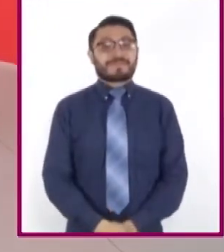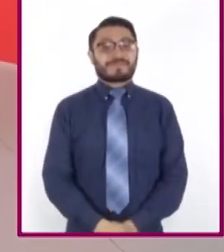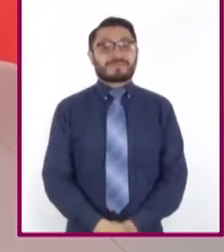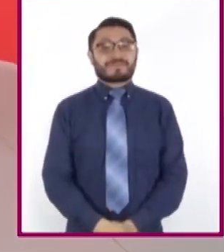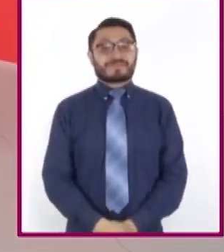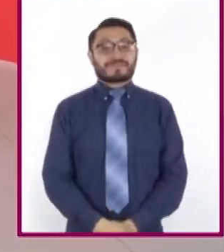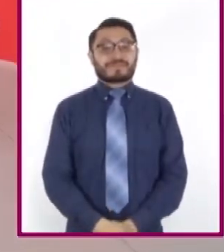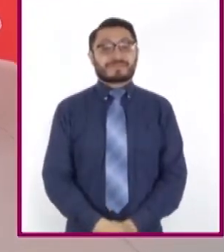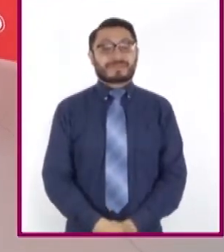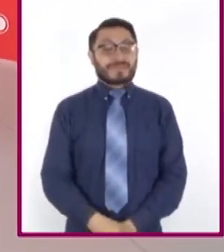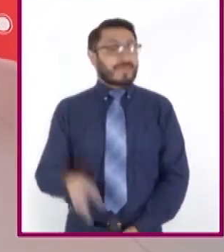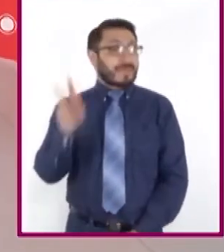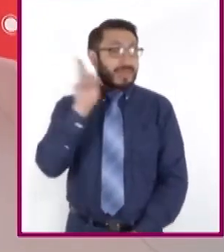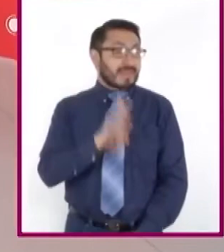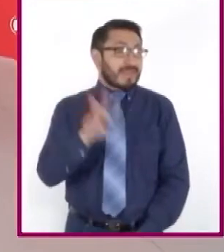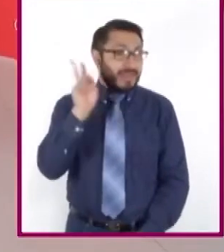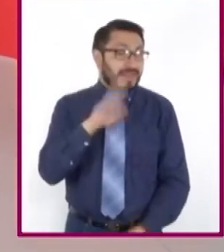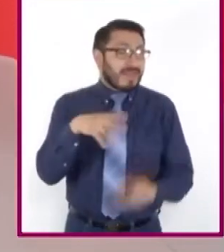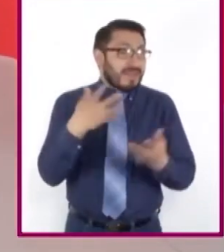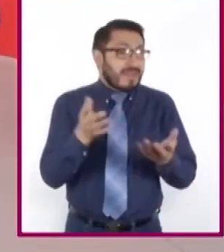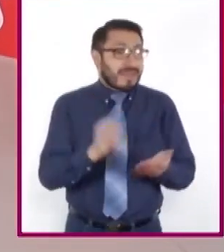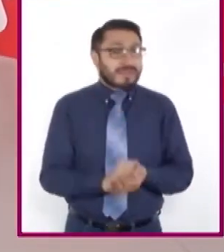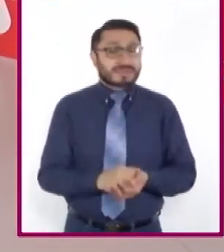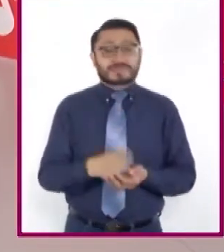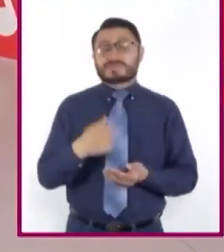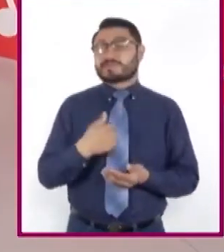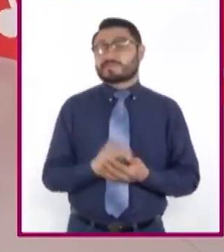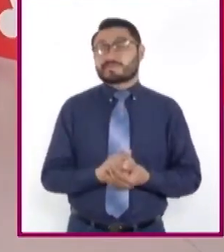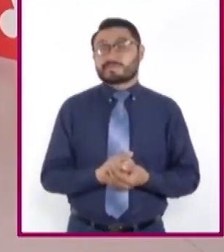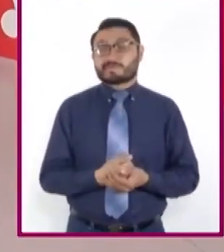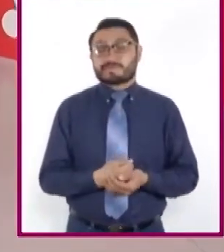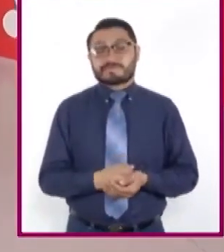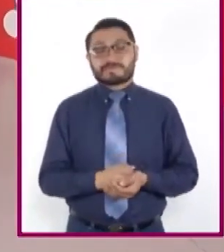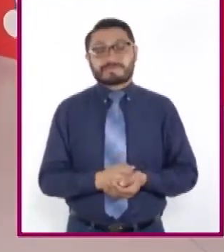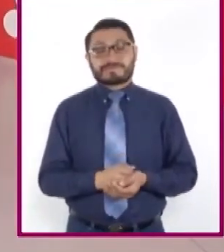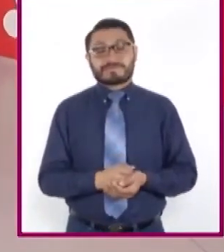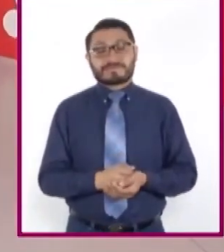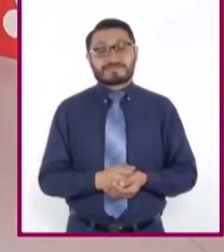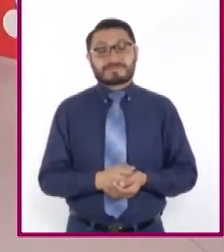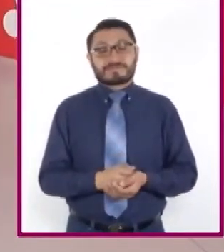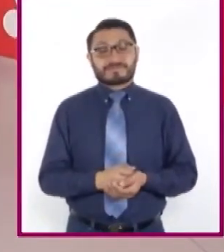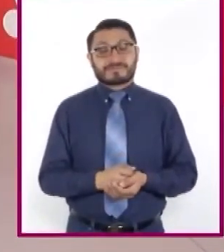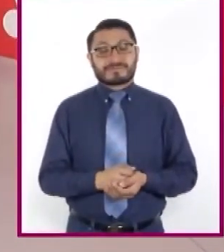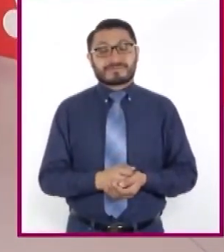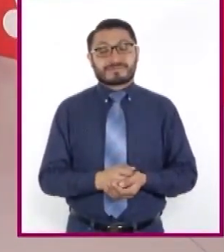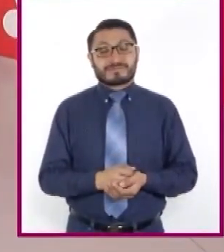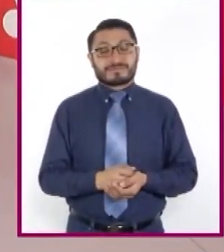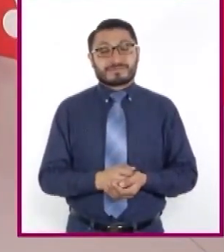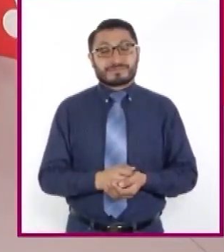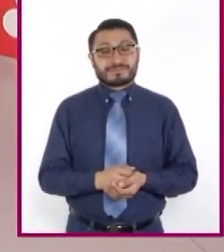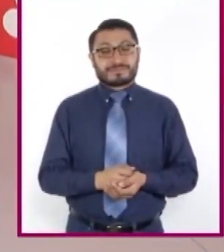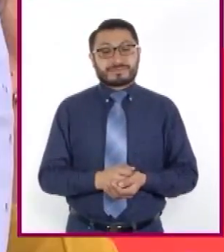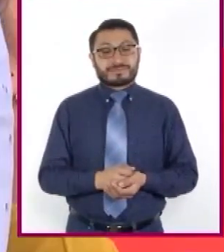¿Leamos? Deja, recuerdo algo. Uno, dos, tres.